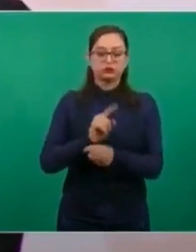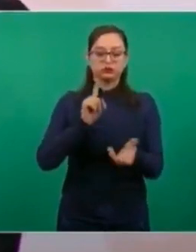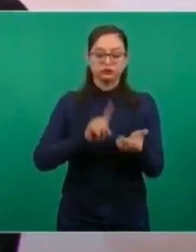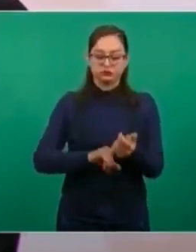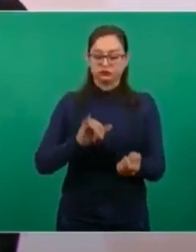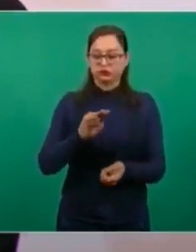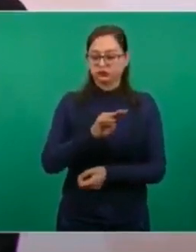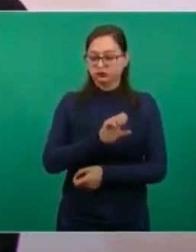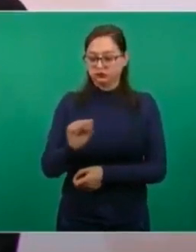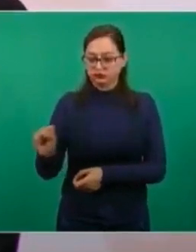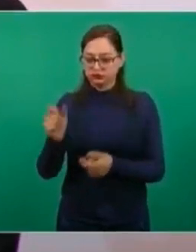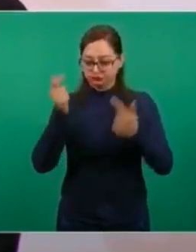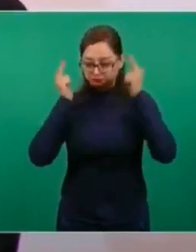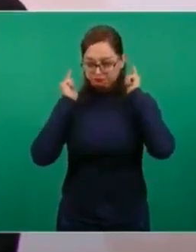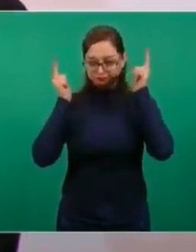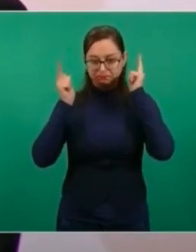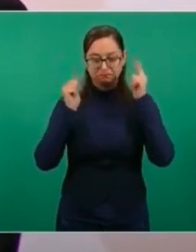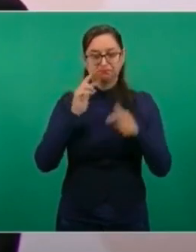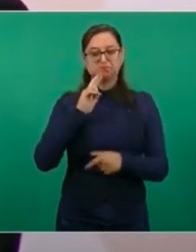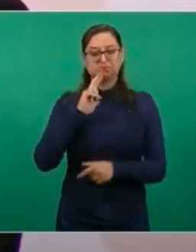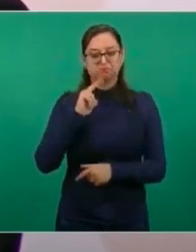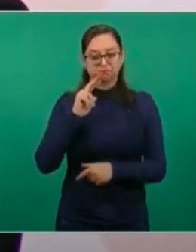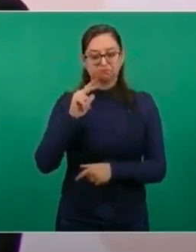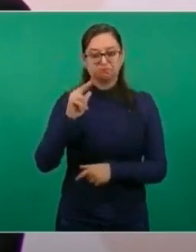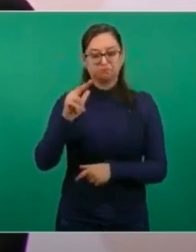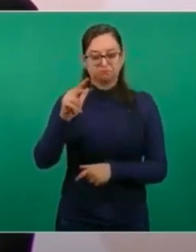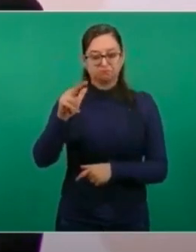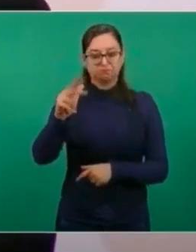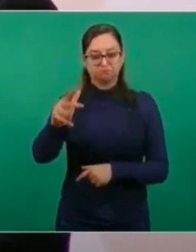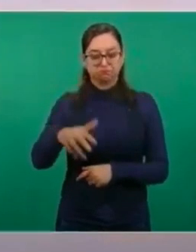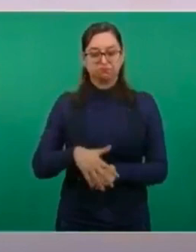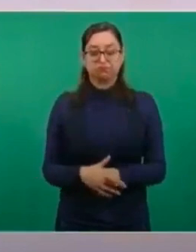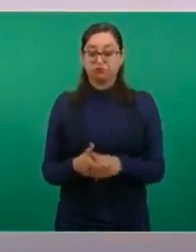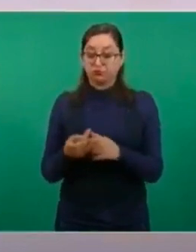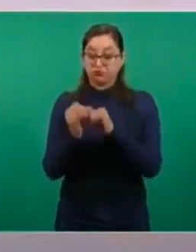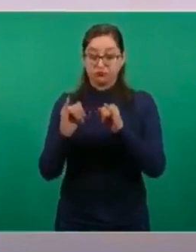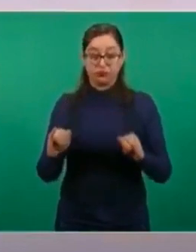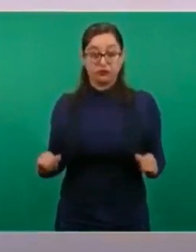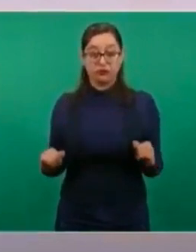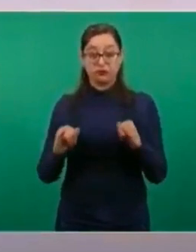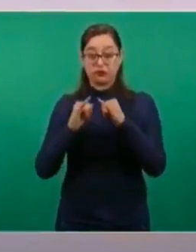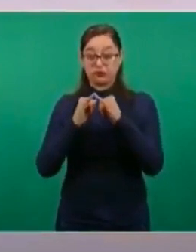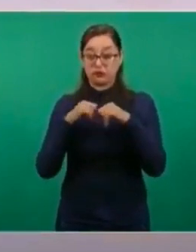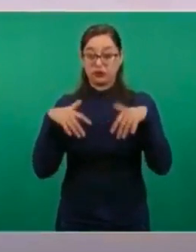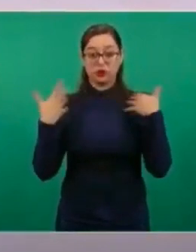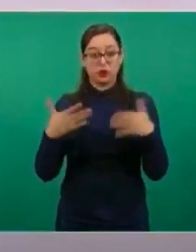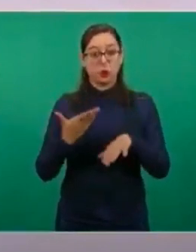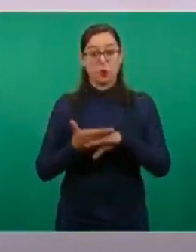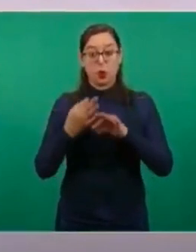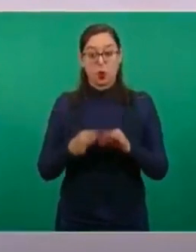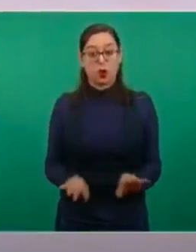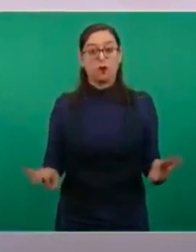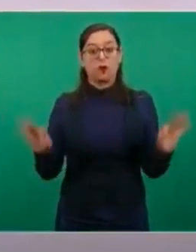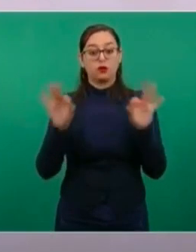IMSS, en este instituto, institución fundamental